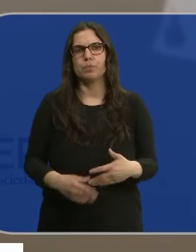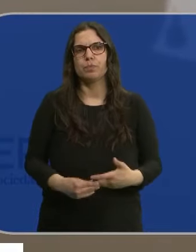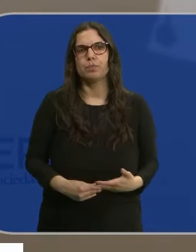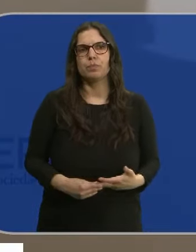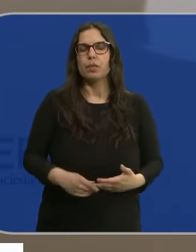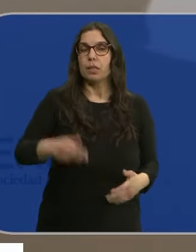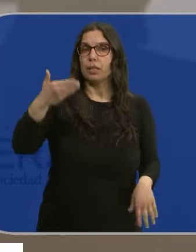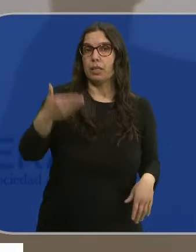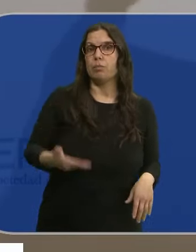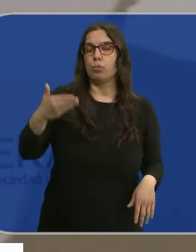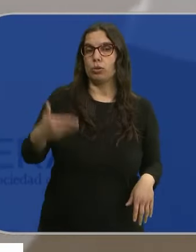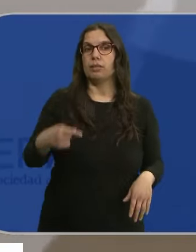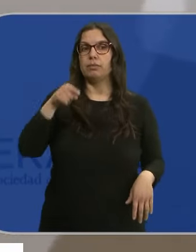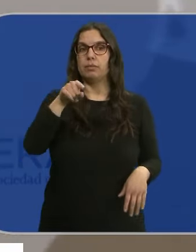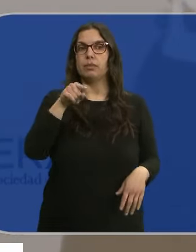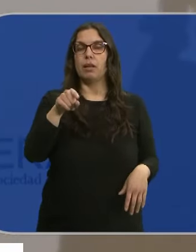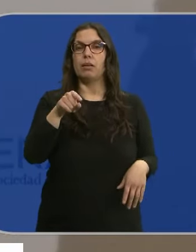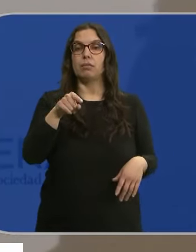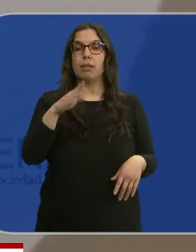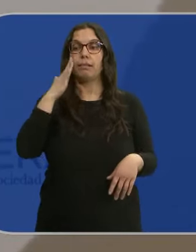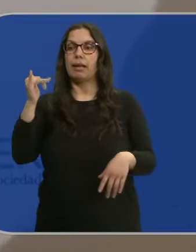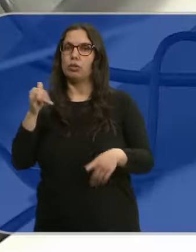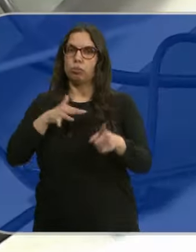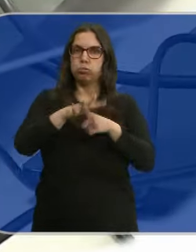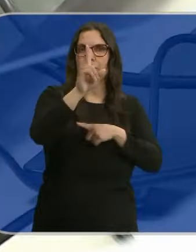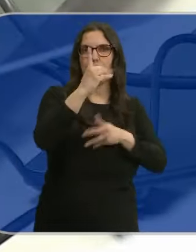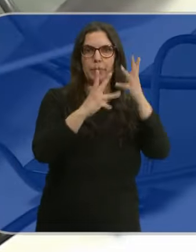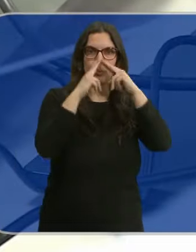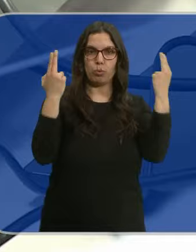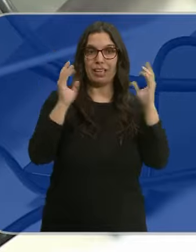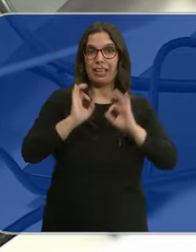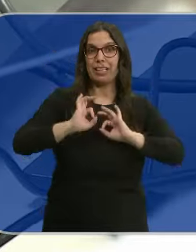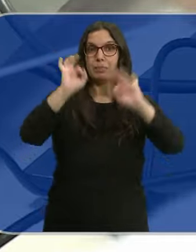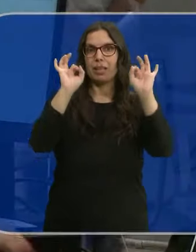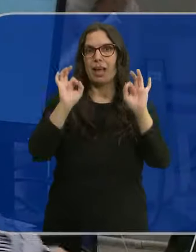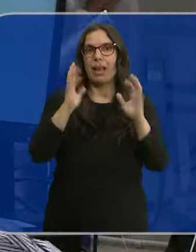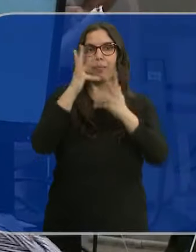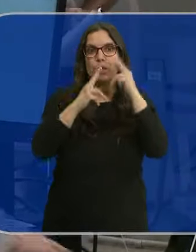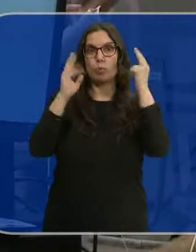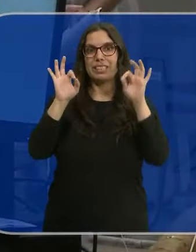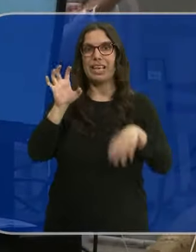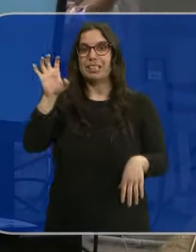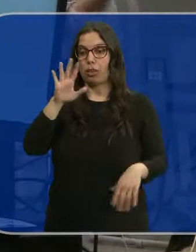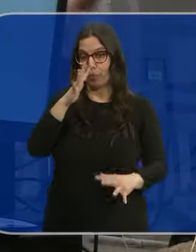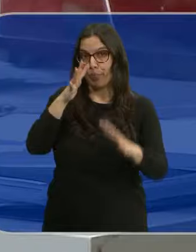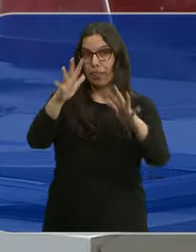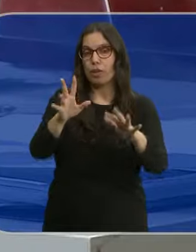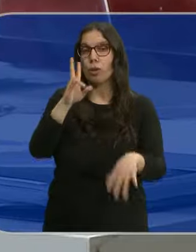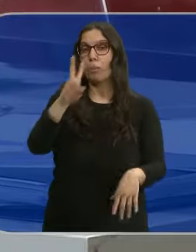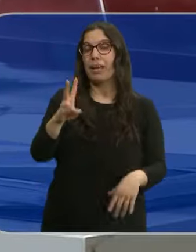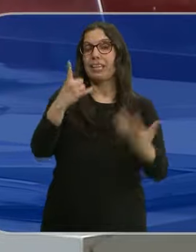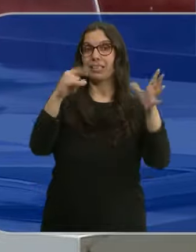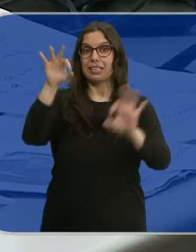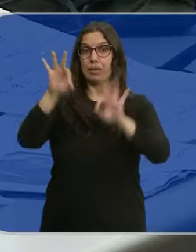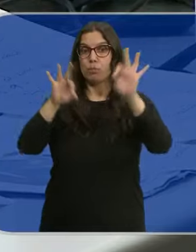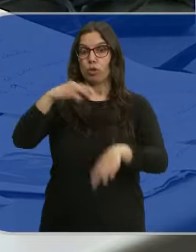hacer que ese talento llegue a las administraciones públicas. Especialmente a las del Estado, que en los próximos 10 años van a ver cómo